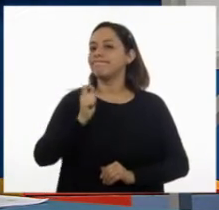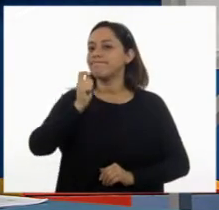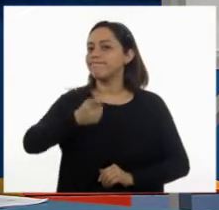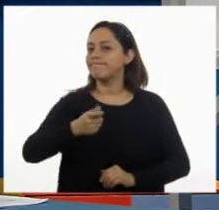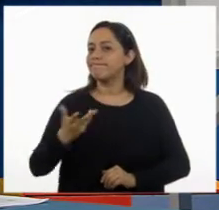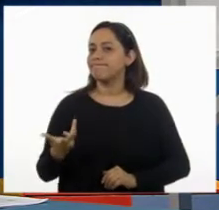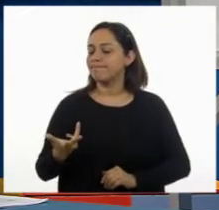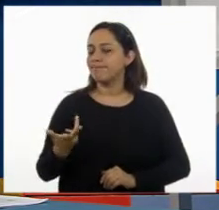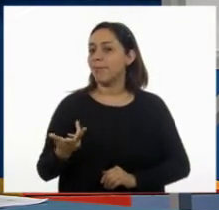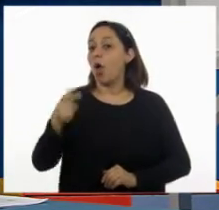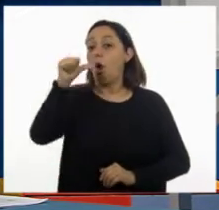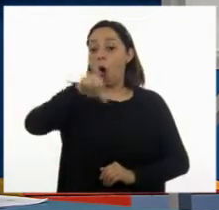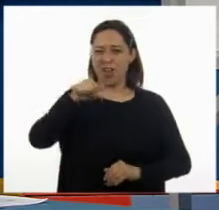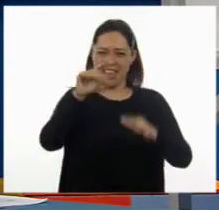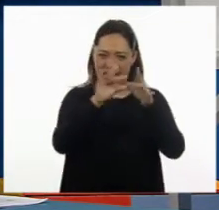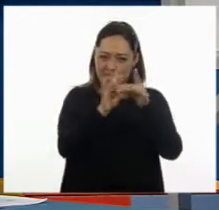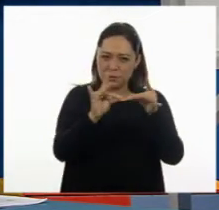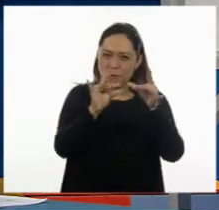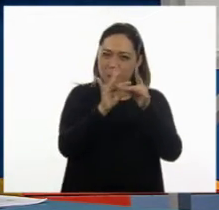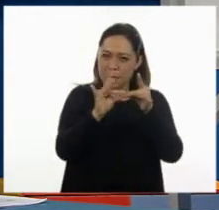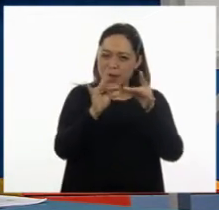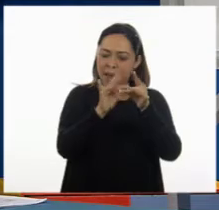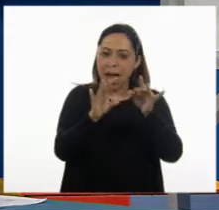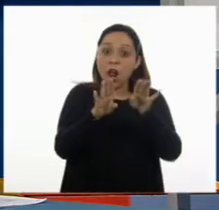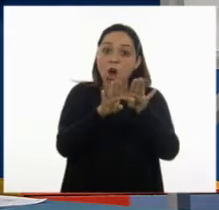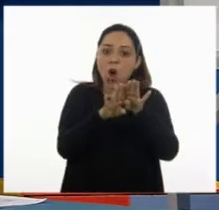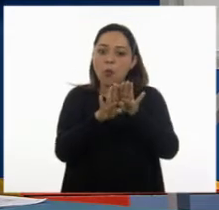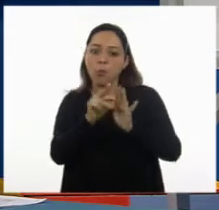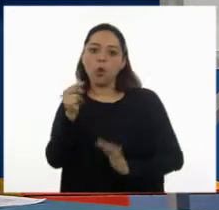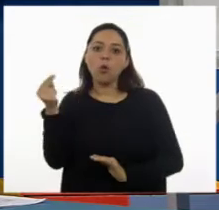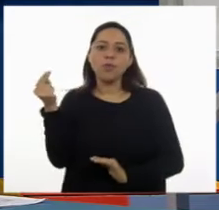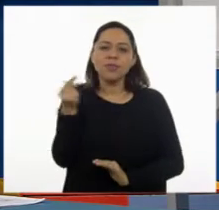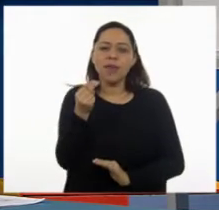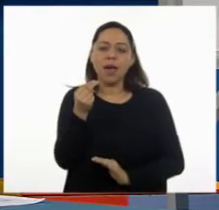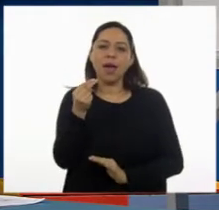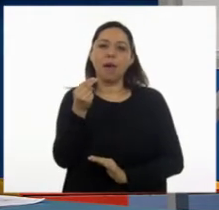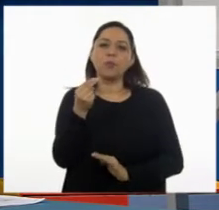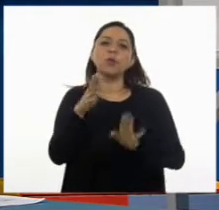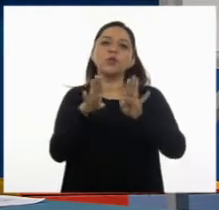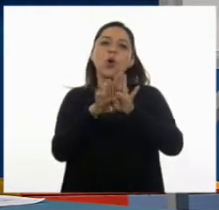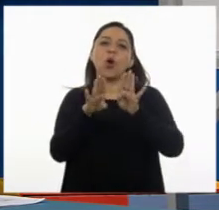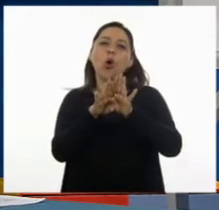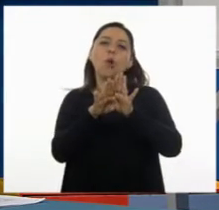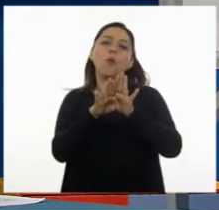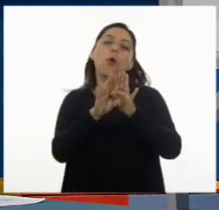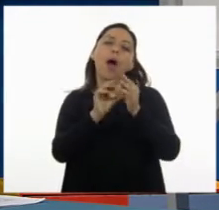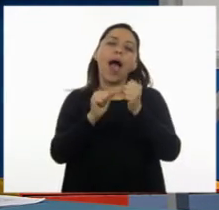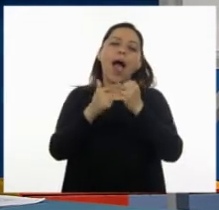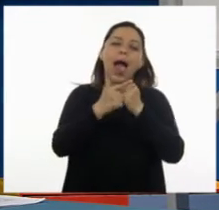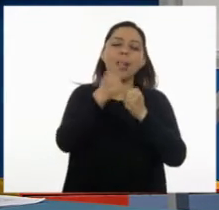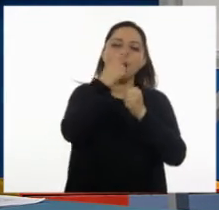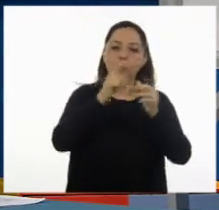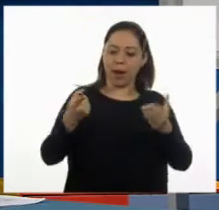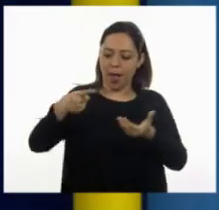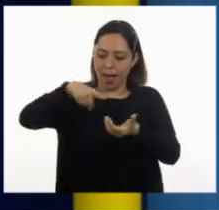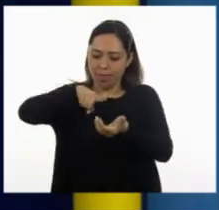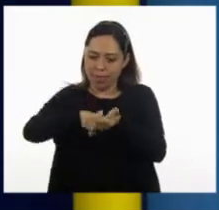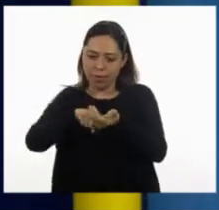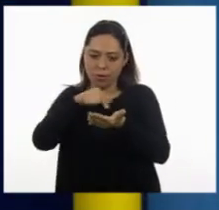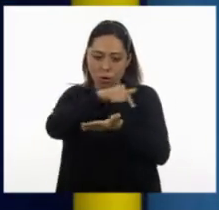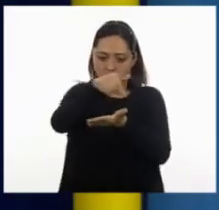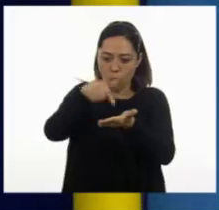argumentar la necesidad de un sistema de referencia para ubicar puntos en una cuadrícula. Así es que